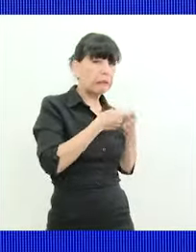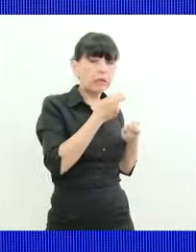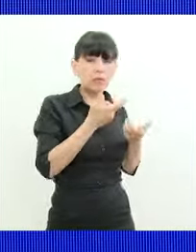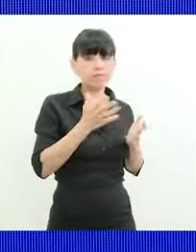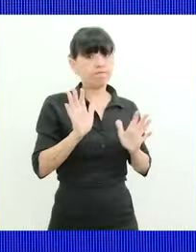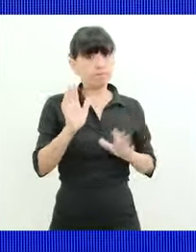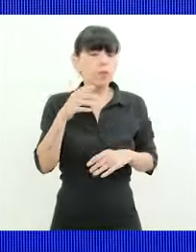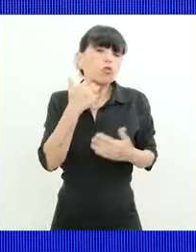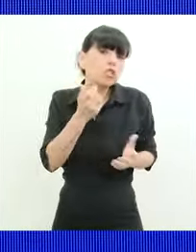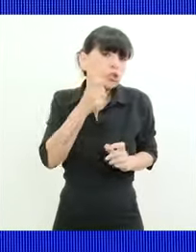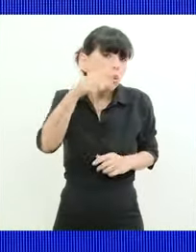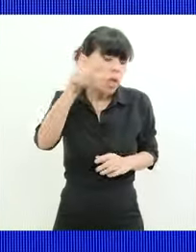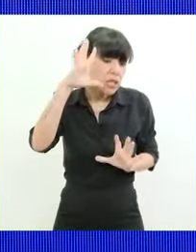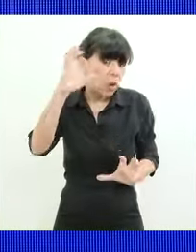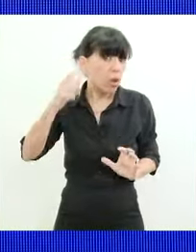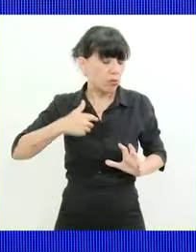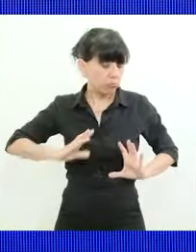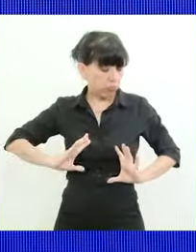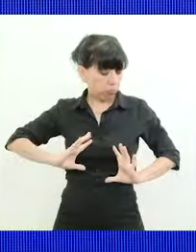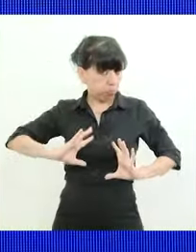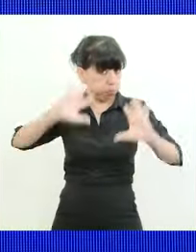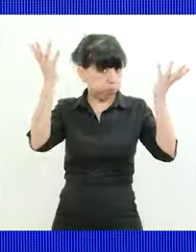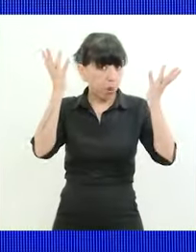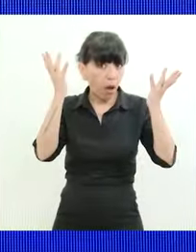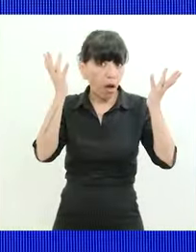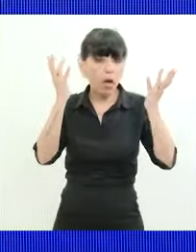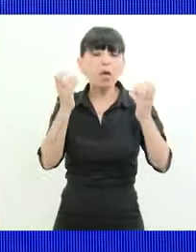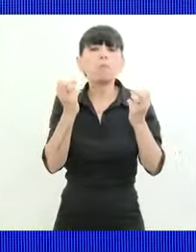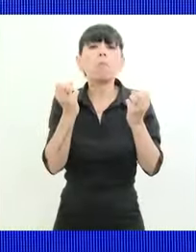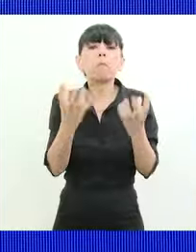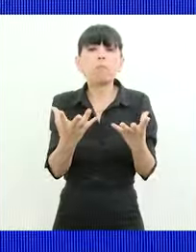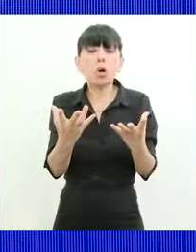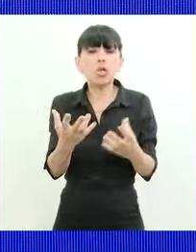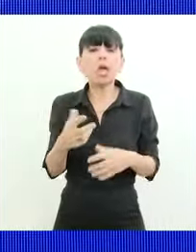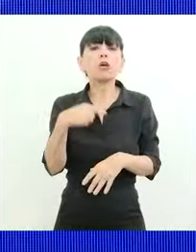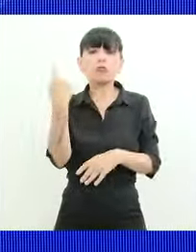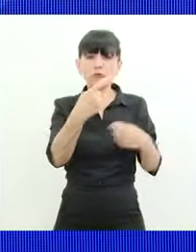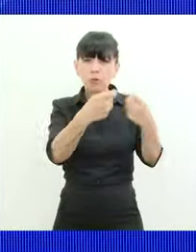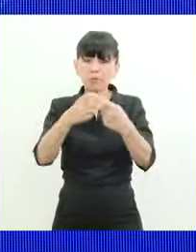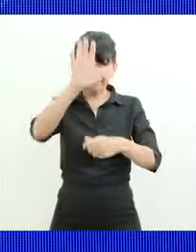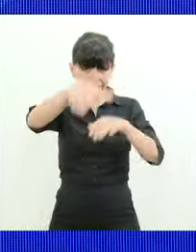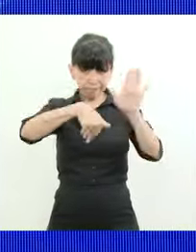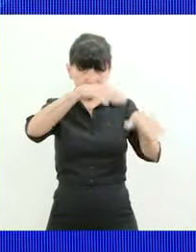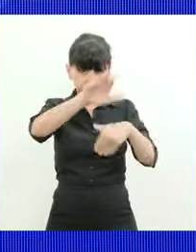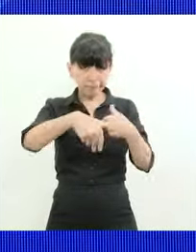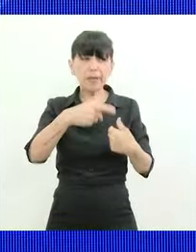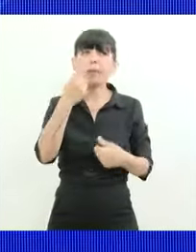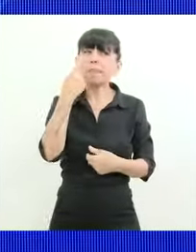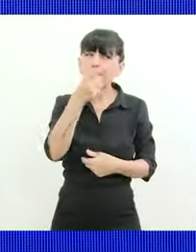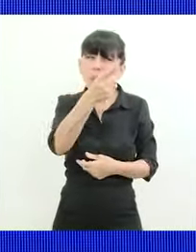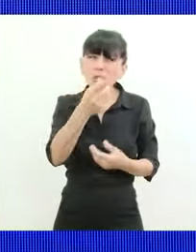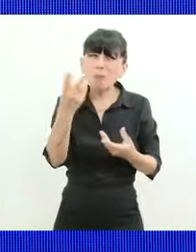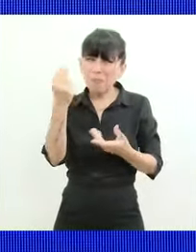acuerdan en algún momento me enojé bastante porque además citamos a las empresas y les mostramos que hacían con la plata del